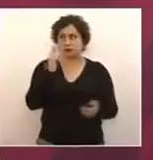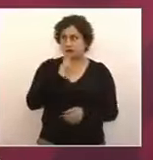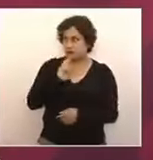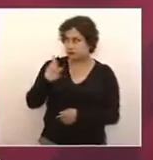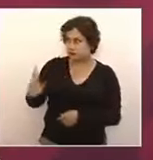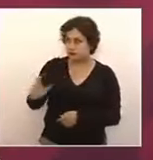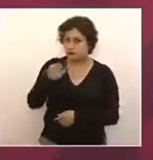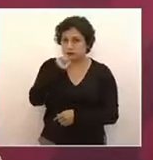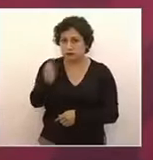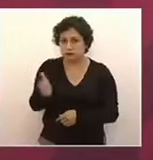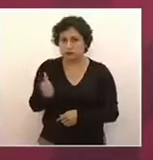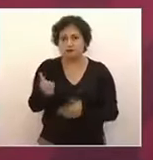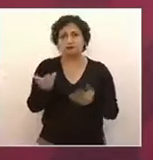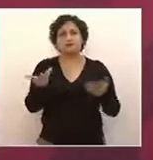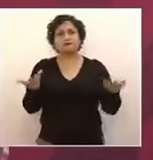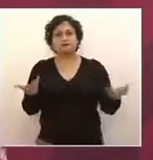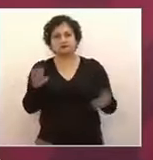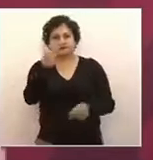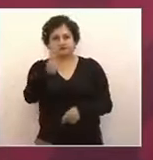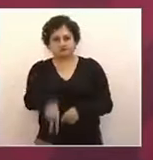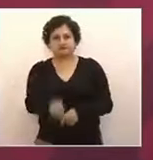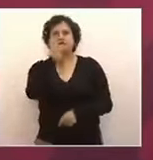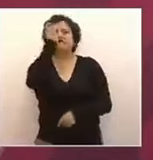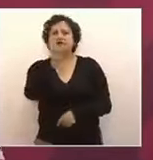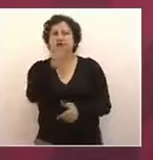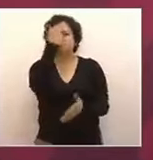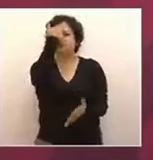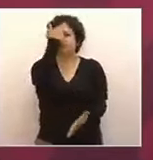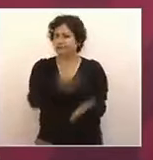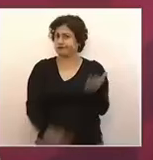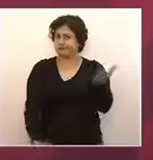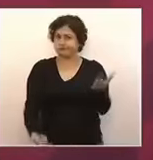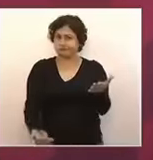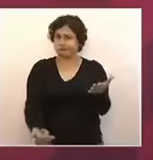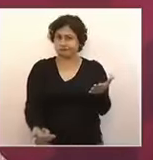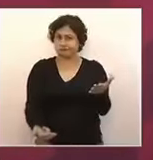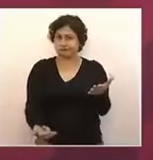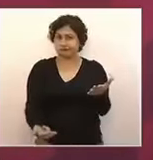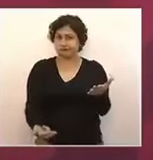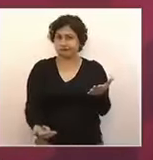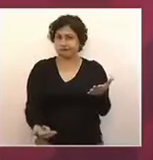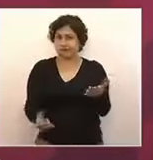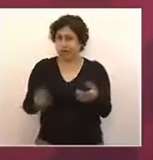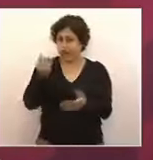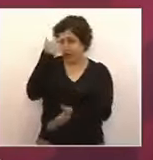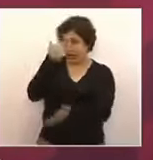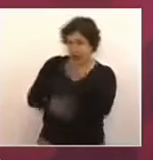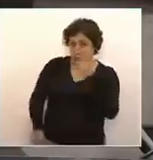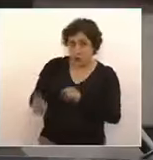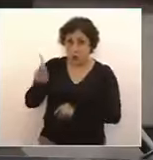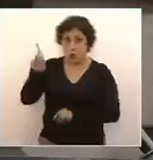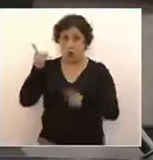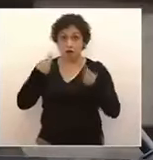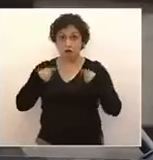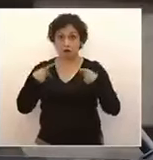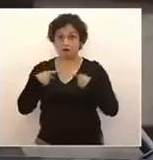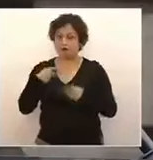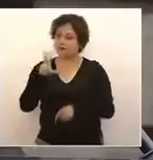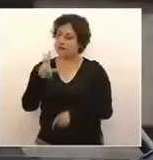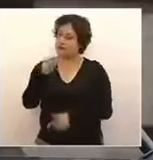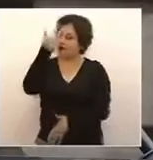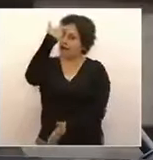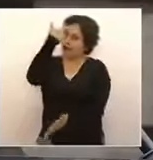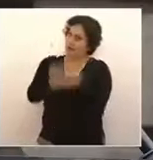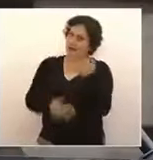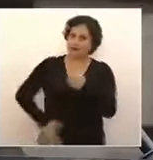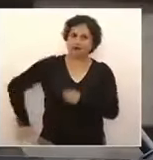es un agravio al presidente, al hombre, sino al pueblo de México. Y por eso es